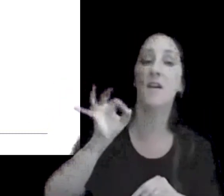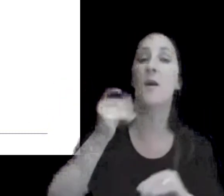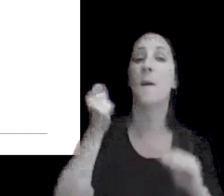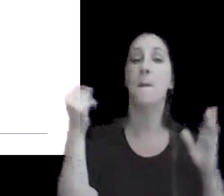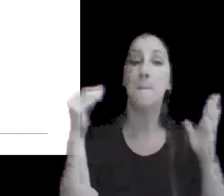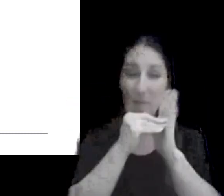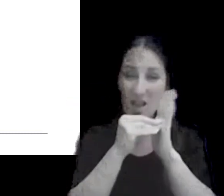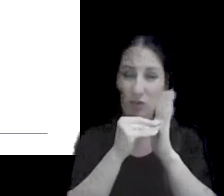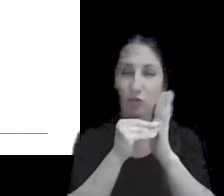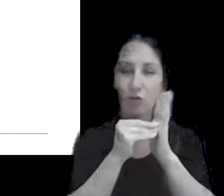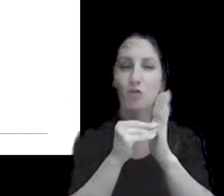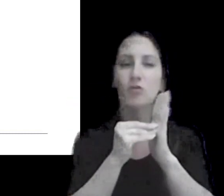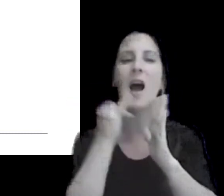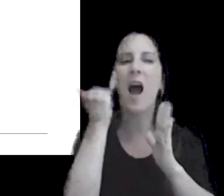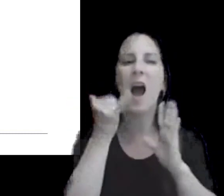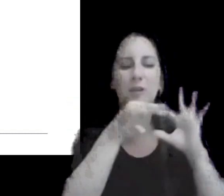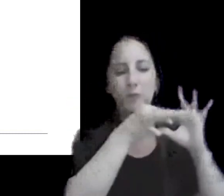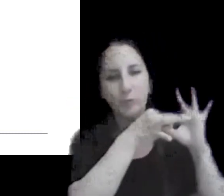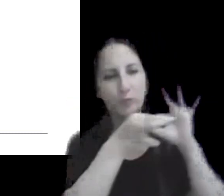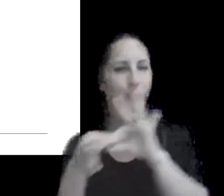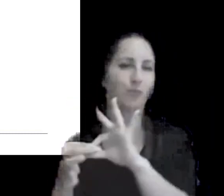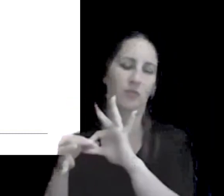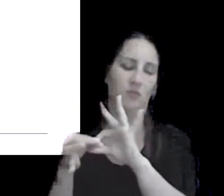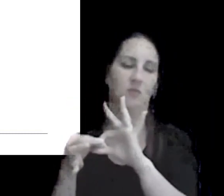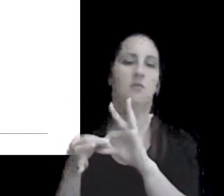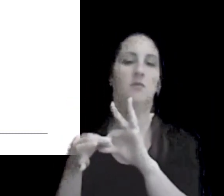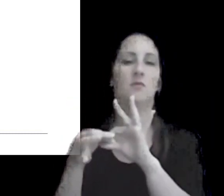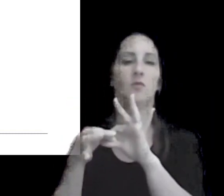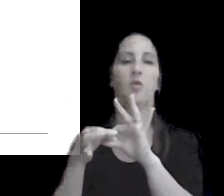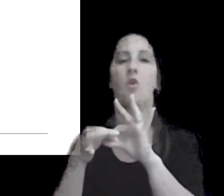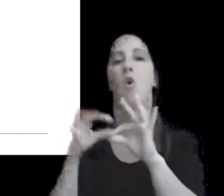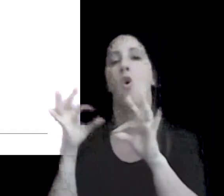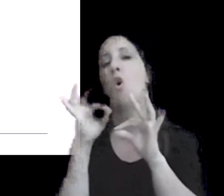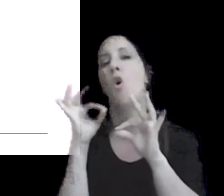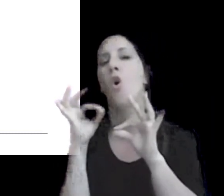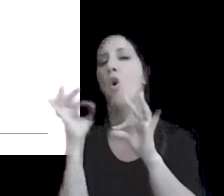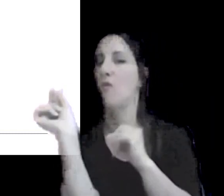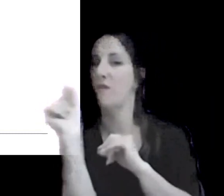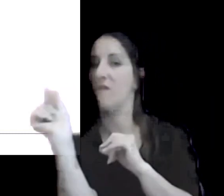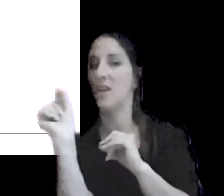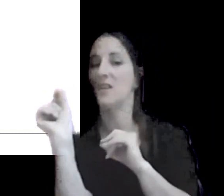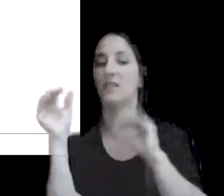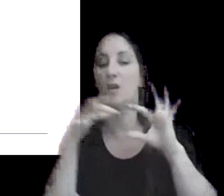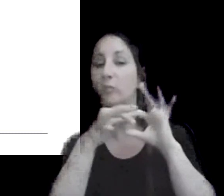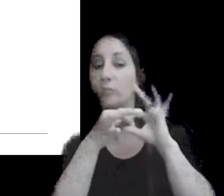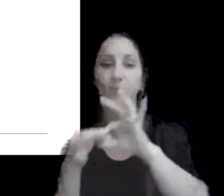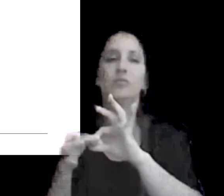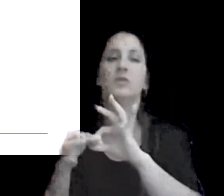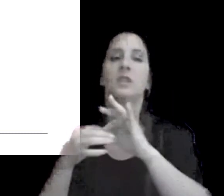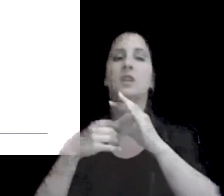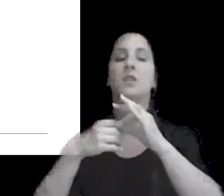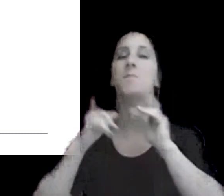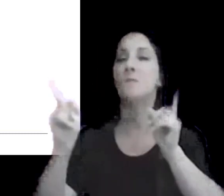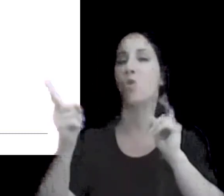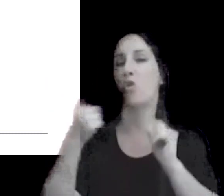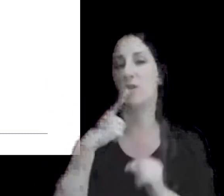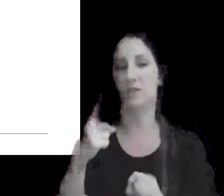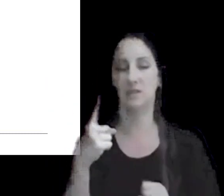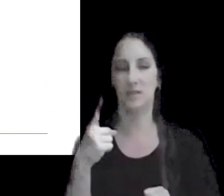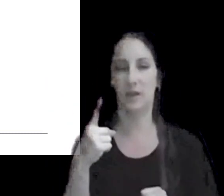guardan relación con los precios o márgenes guardan relación con los establecidos por